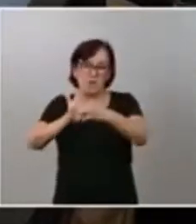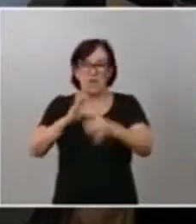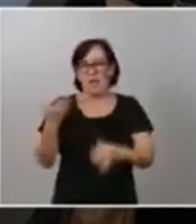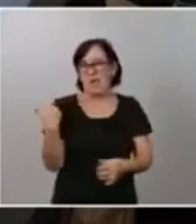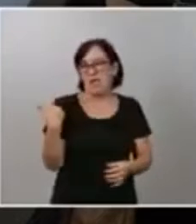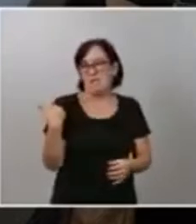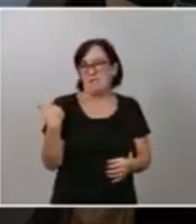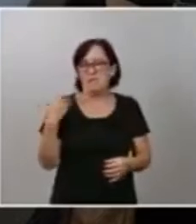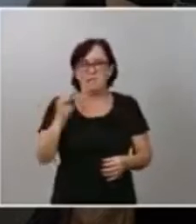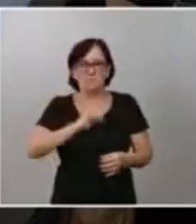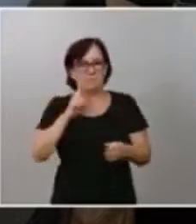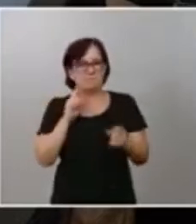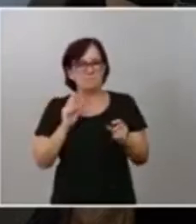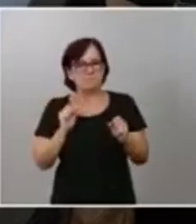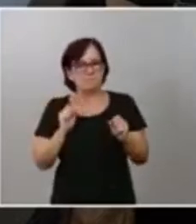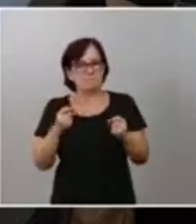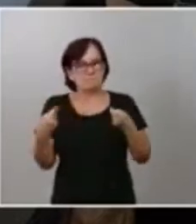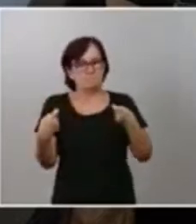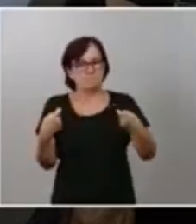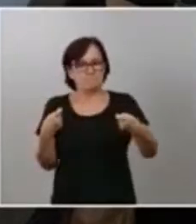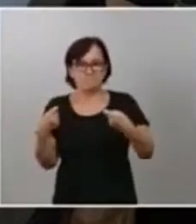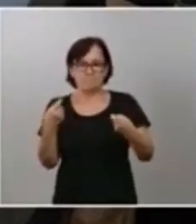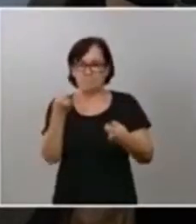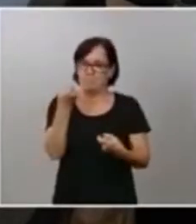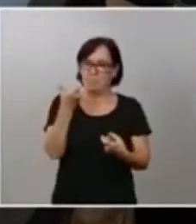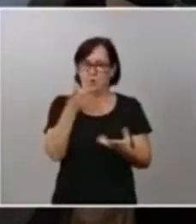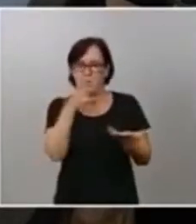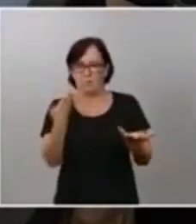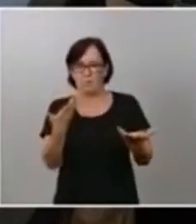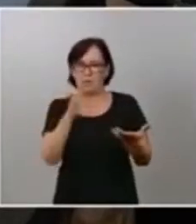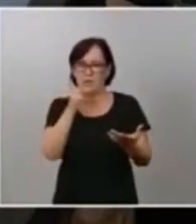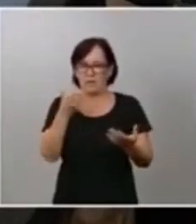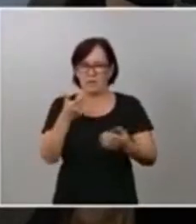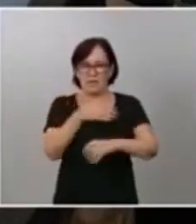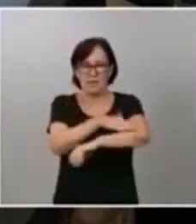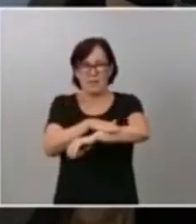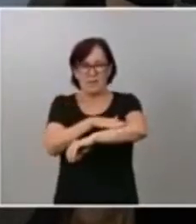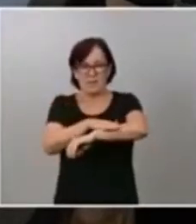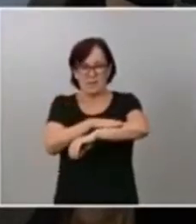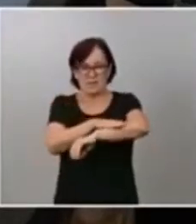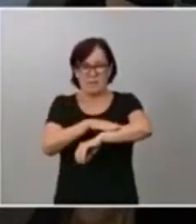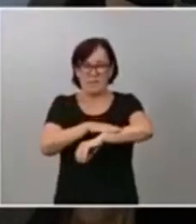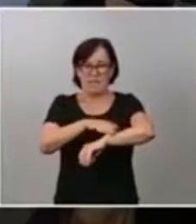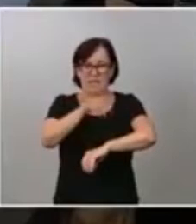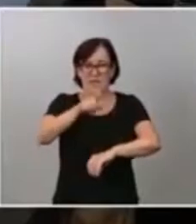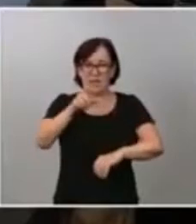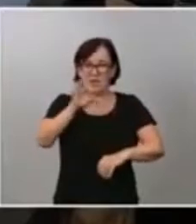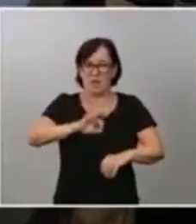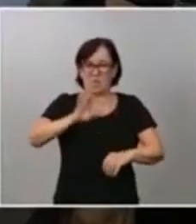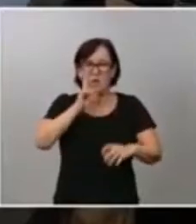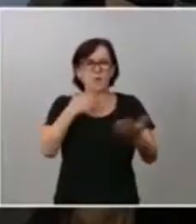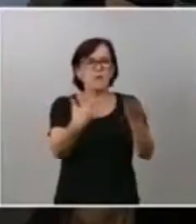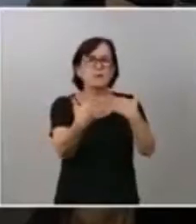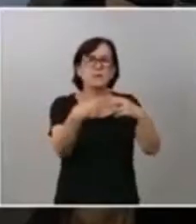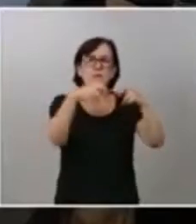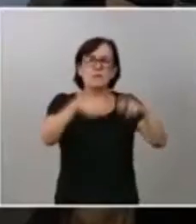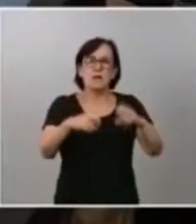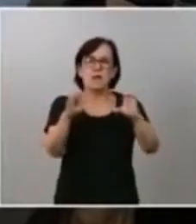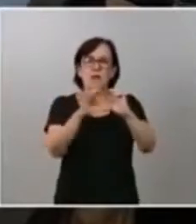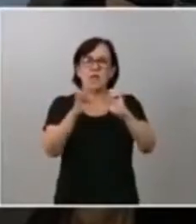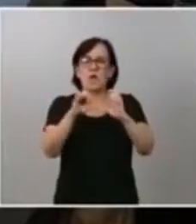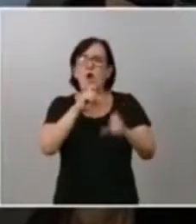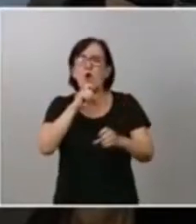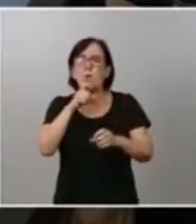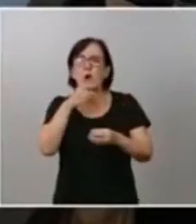tensión, sobre todo por parte de los ministros de Podemos, que se quejan de su diálogo con Ciudadanos. ¿Cómo va a abordar la negociación